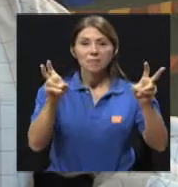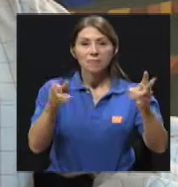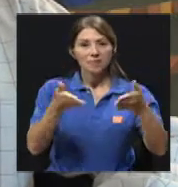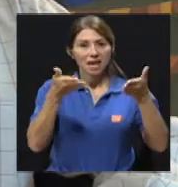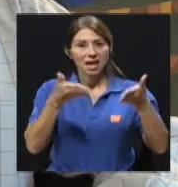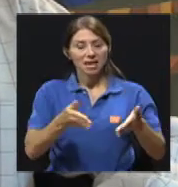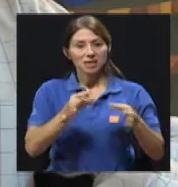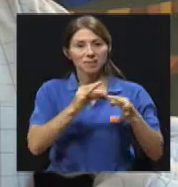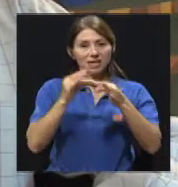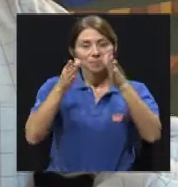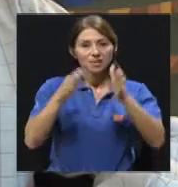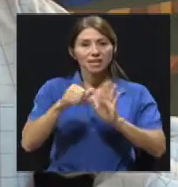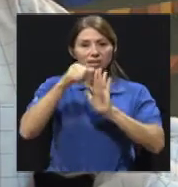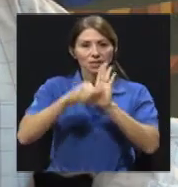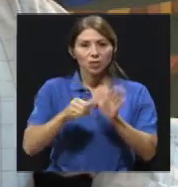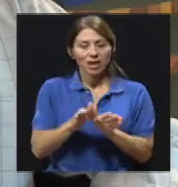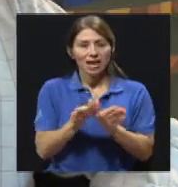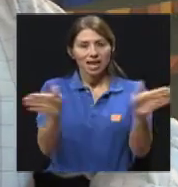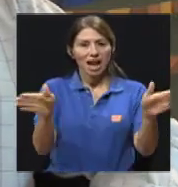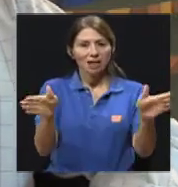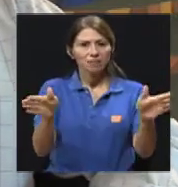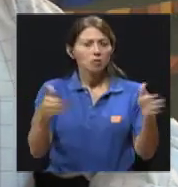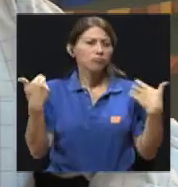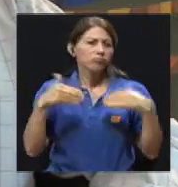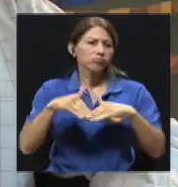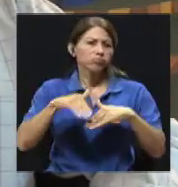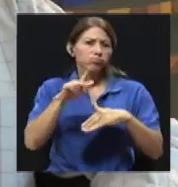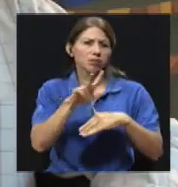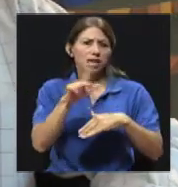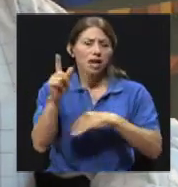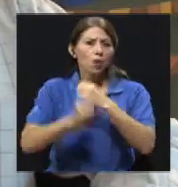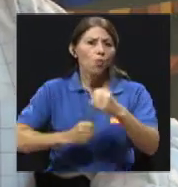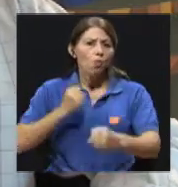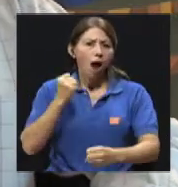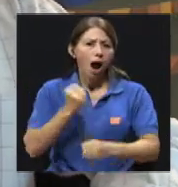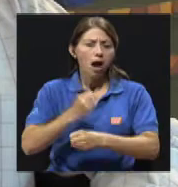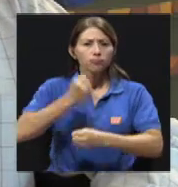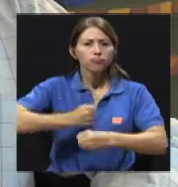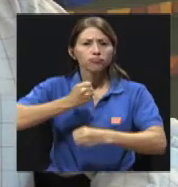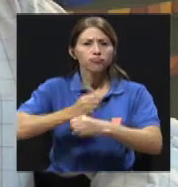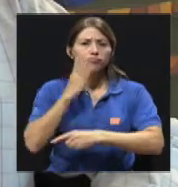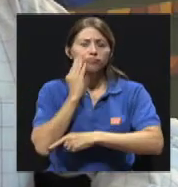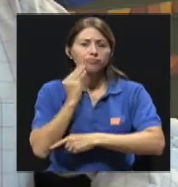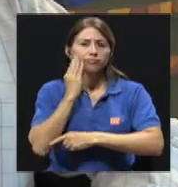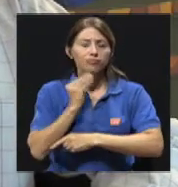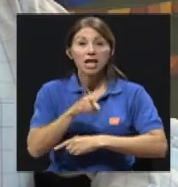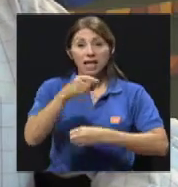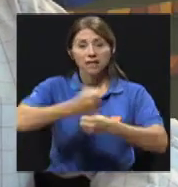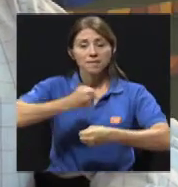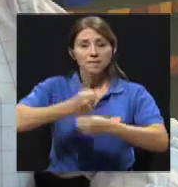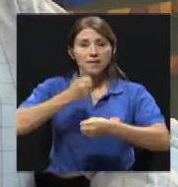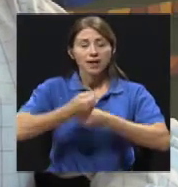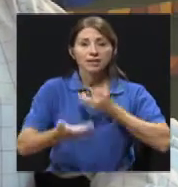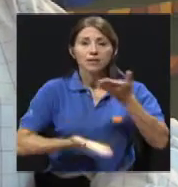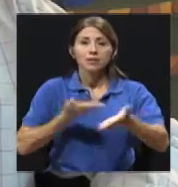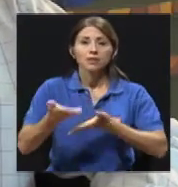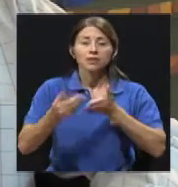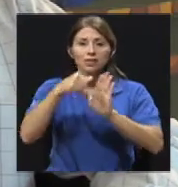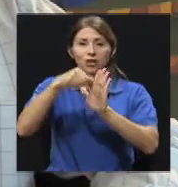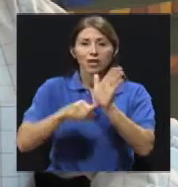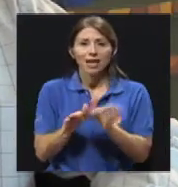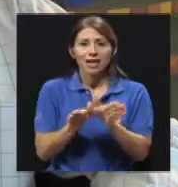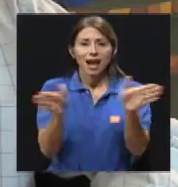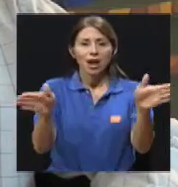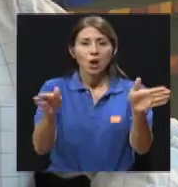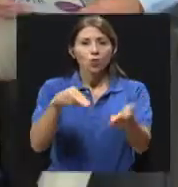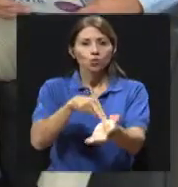acompaña la especialista en cirugía general con más de 31 años de experiencia. Él trabaja en el servicio de cirugía general del Hospital